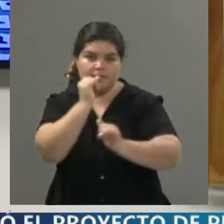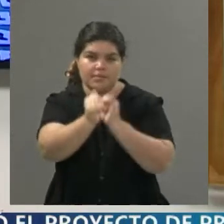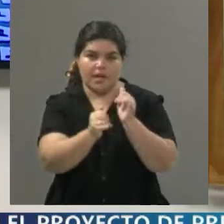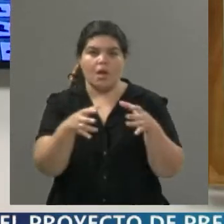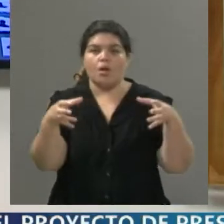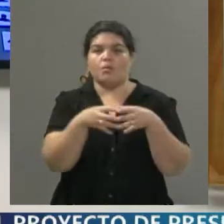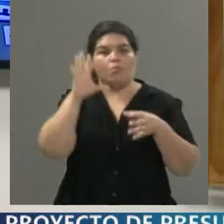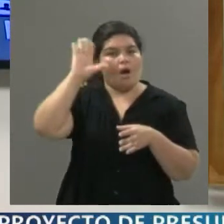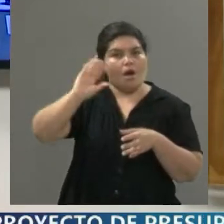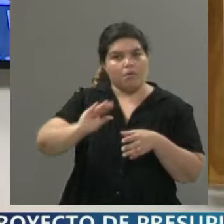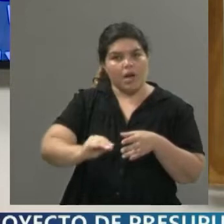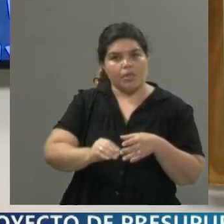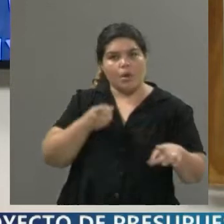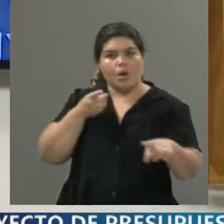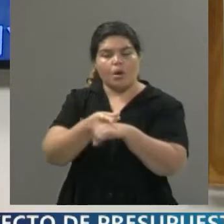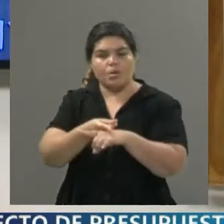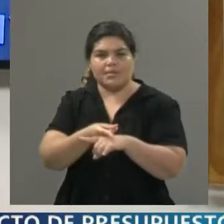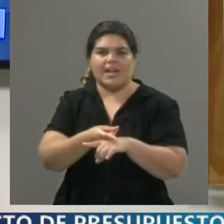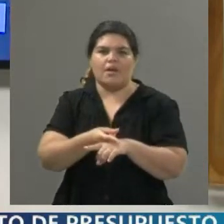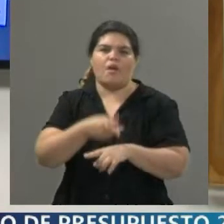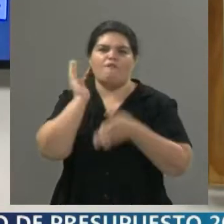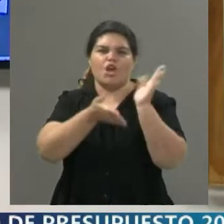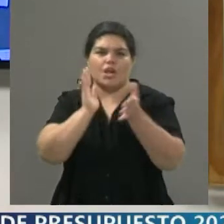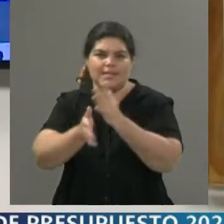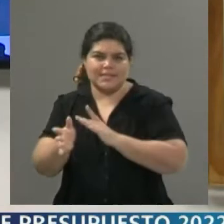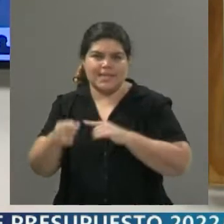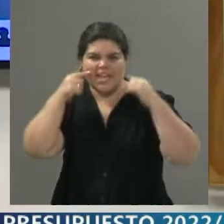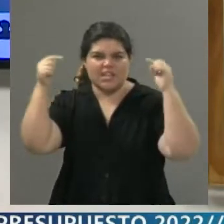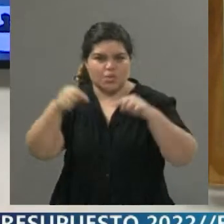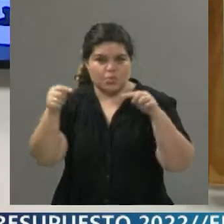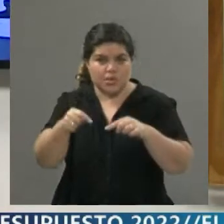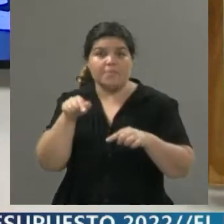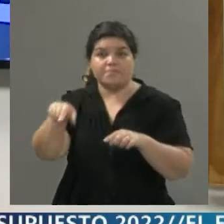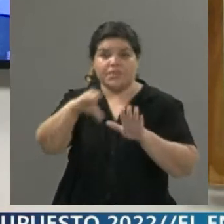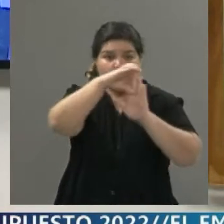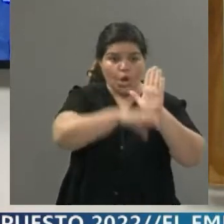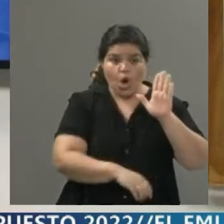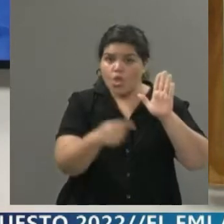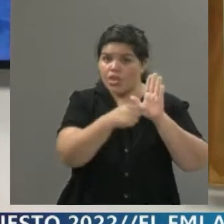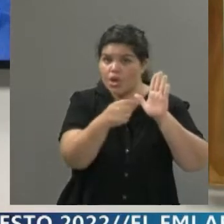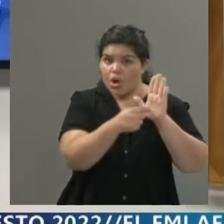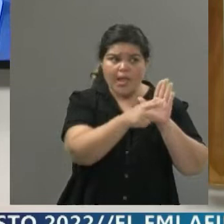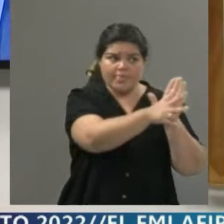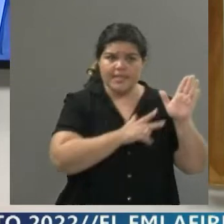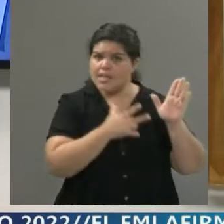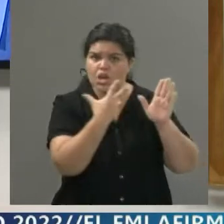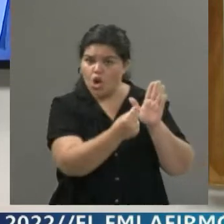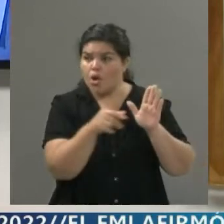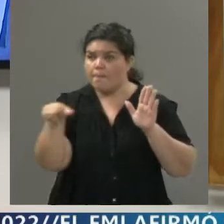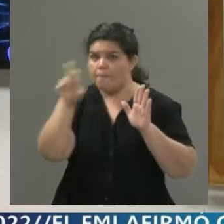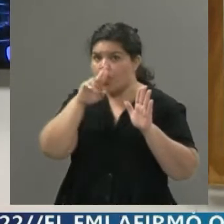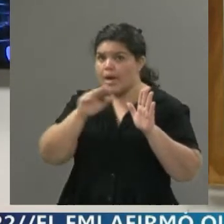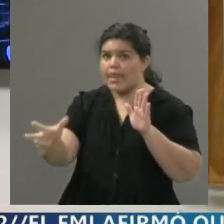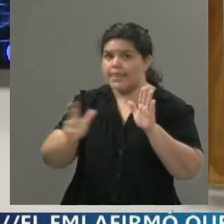Institucional, decía justamente que esta terminología en el Código Penal sí existe y es por eso que tienen que ser